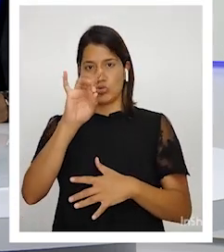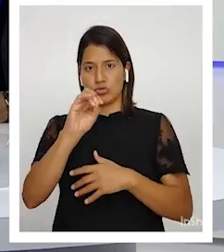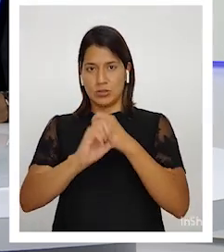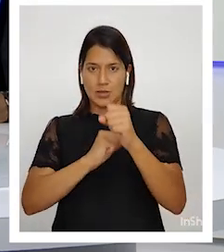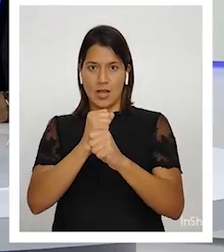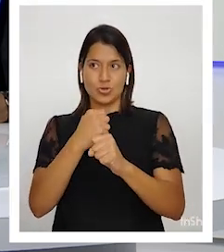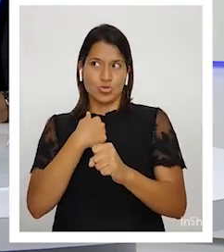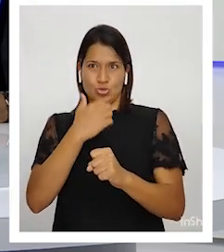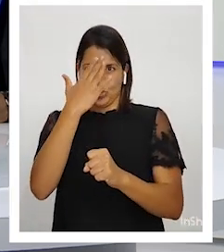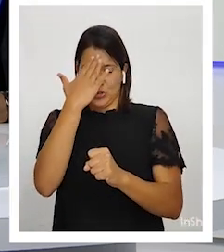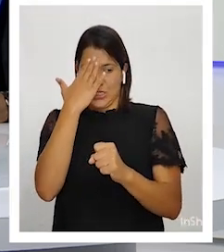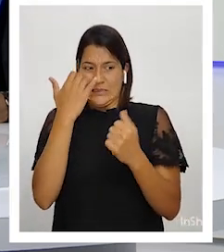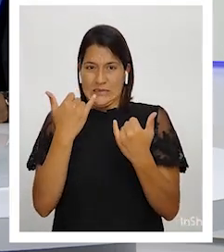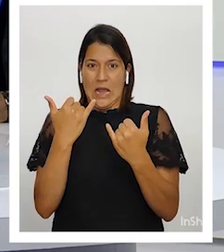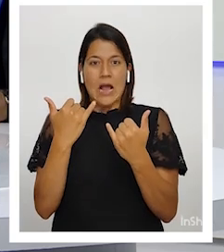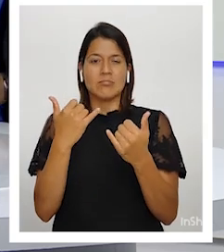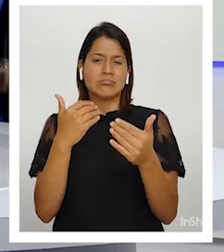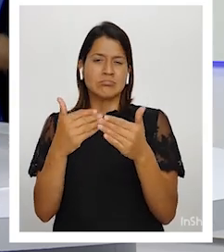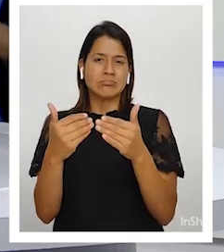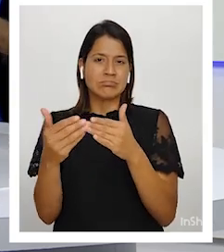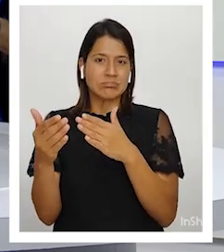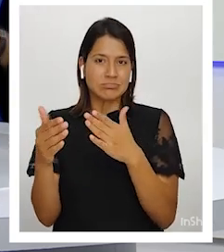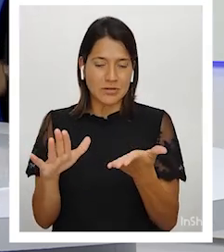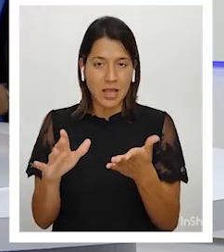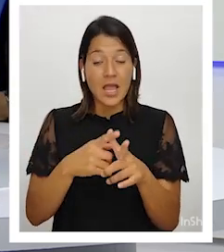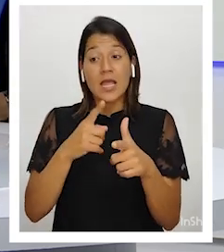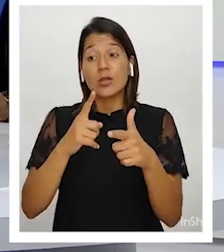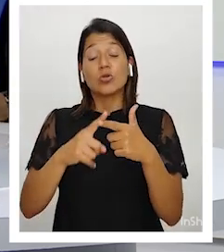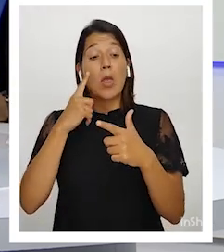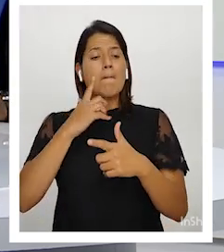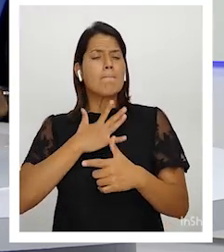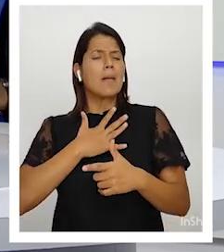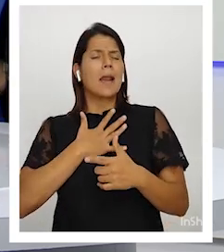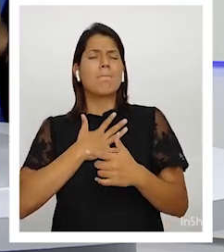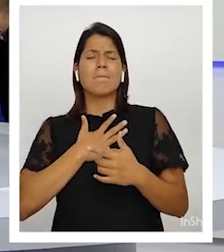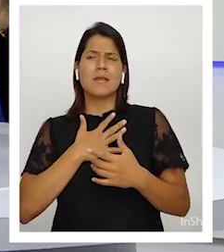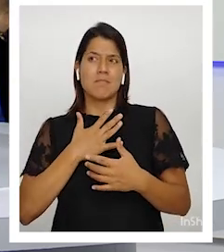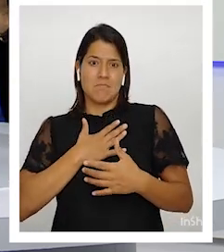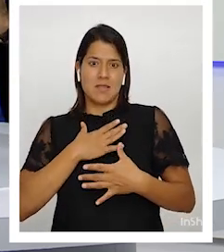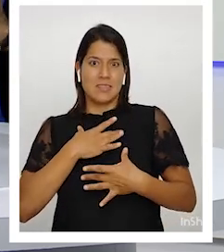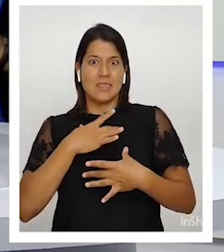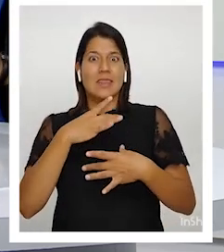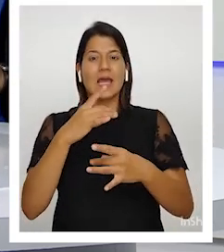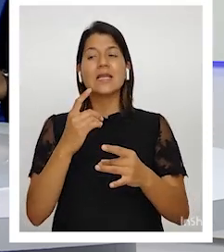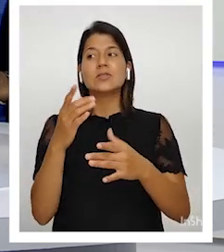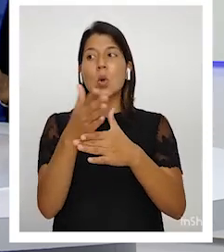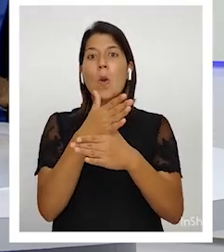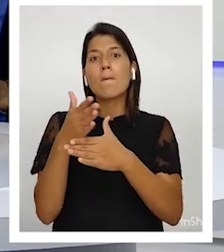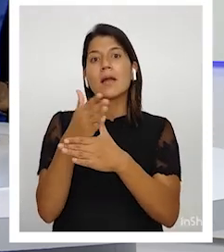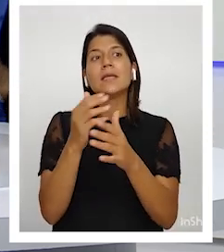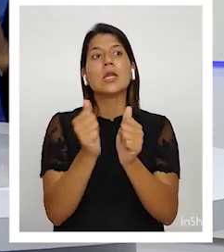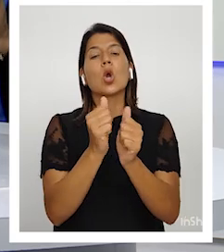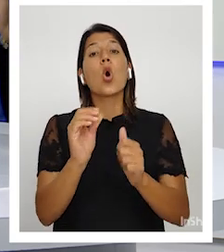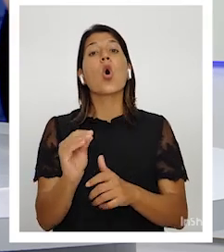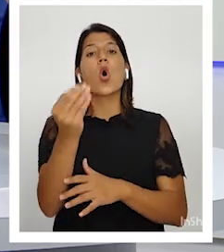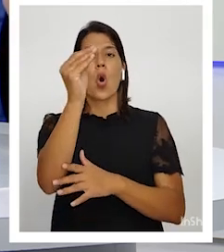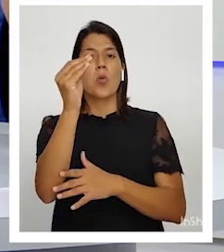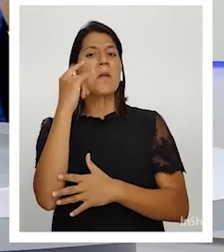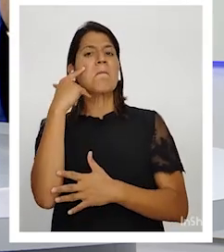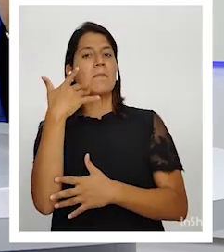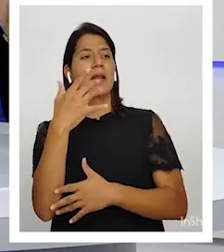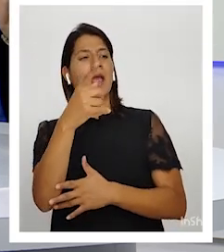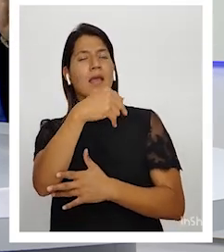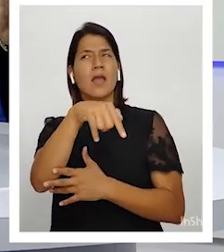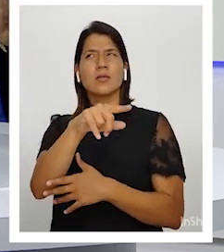Y me interesa, es particular, compartir con los jóvenes algunas cosas para que las tomen, como dicen los abogados, a beneficio de